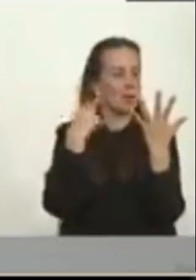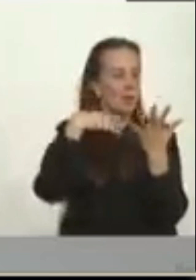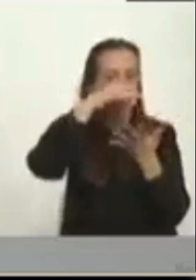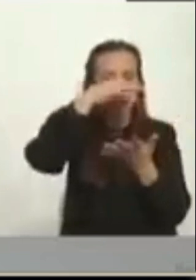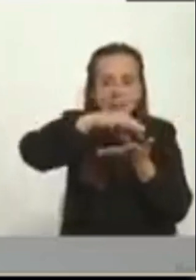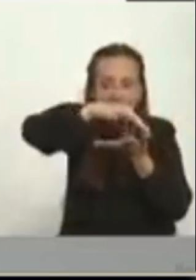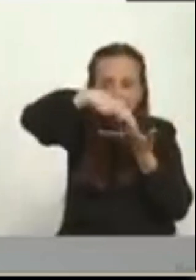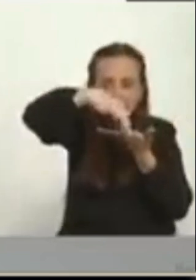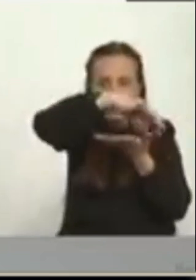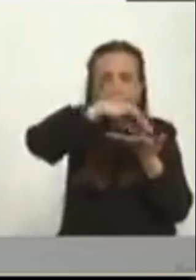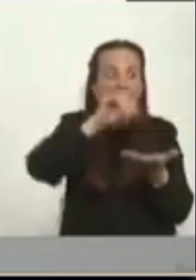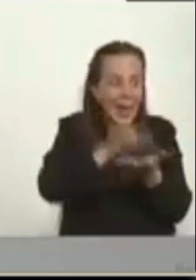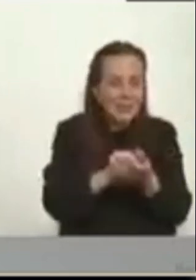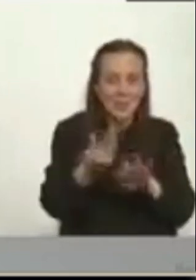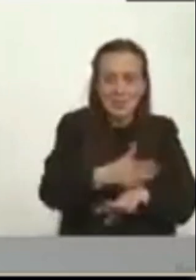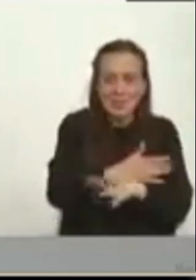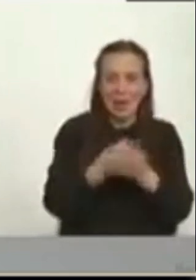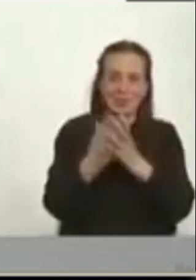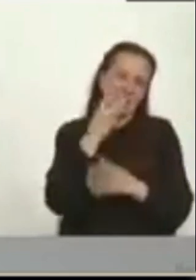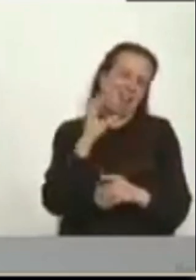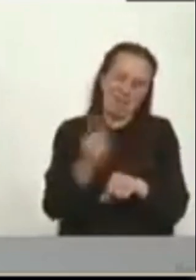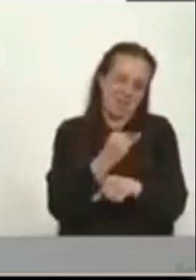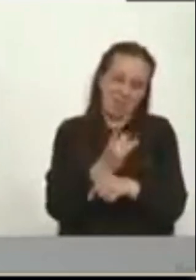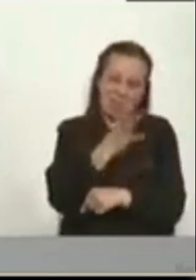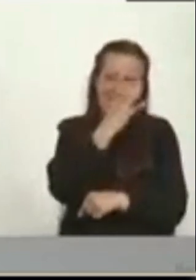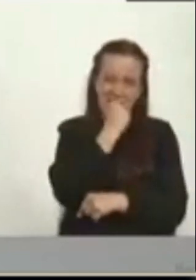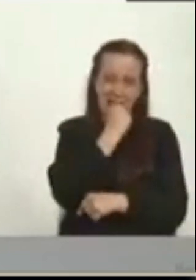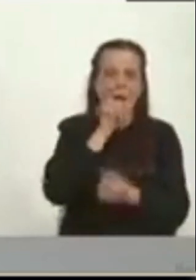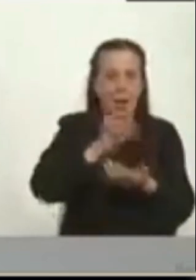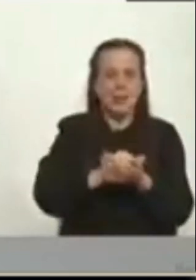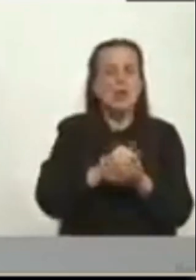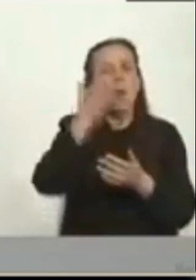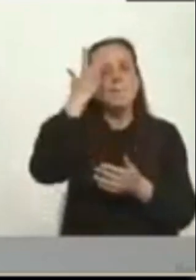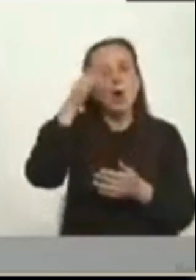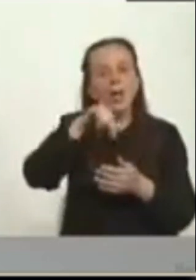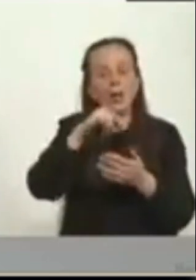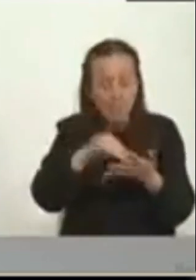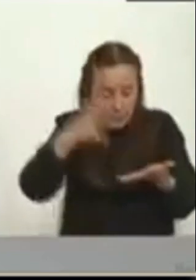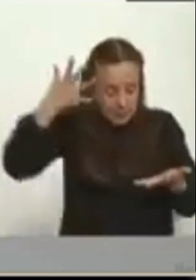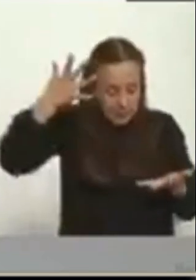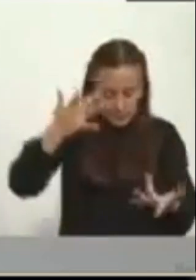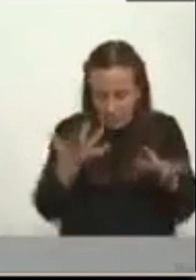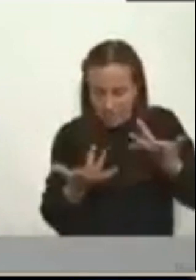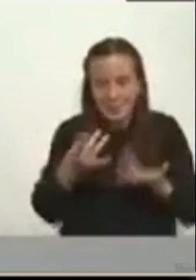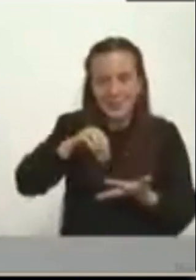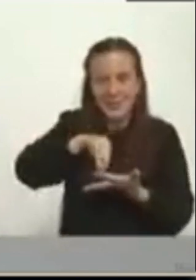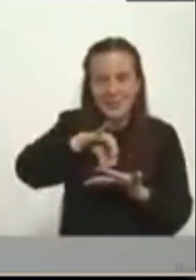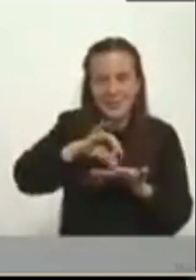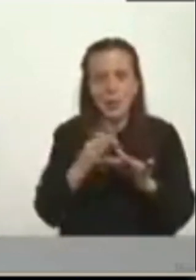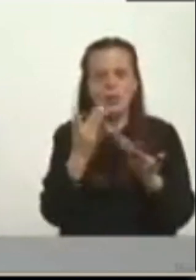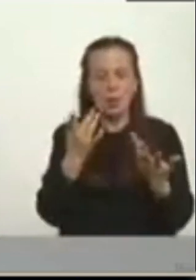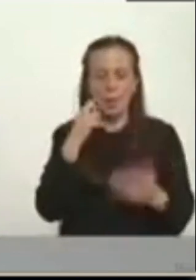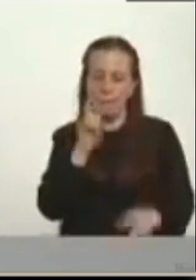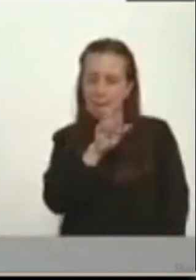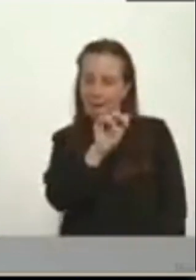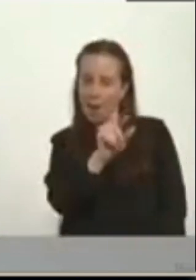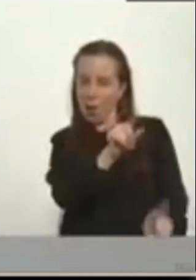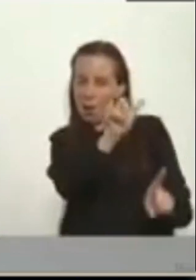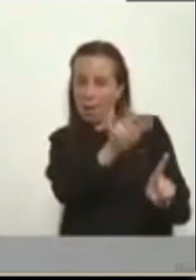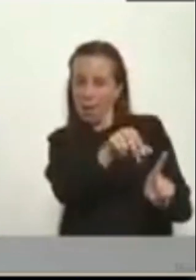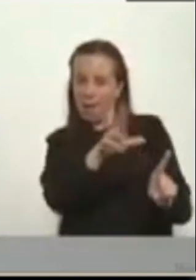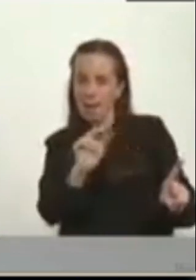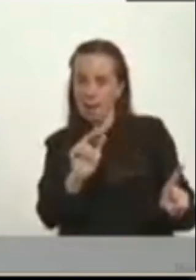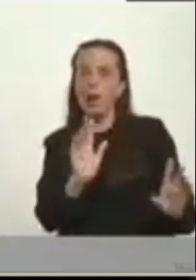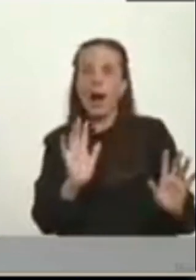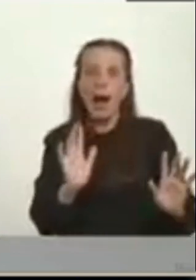La vieja prueba de guantelete, que ya no se usa, porque producía quemaduras en los vivos, en los sospechosos. Pero, por